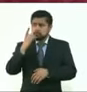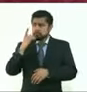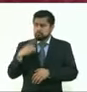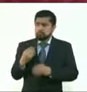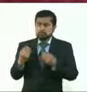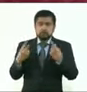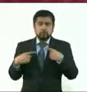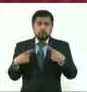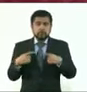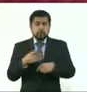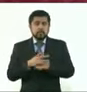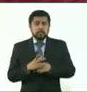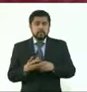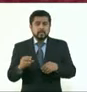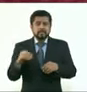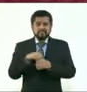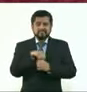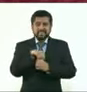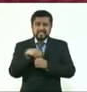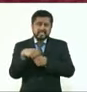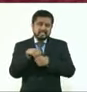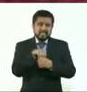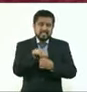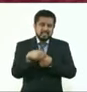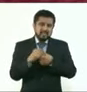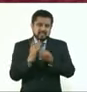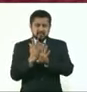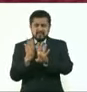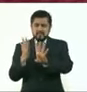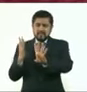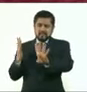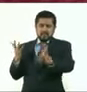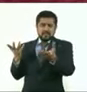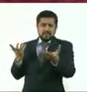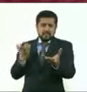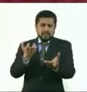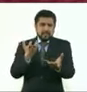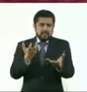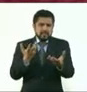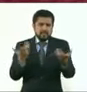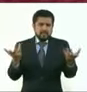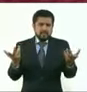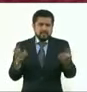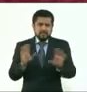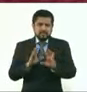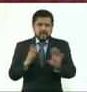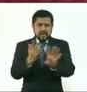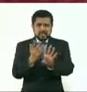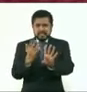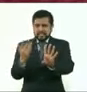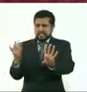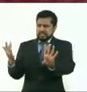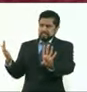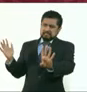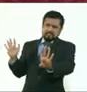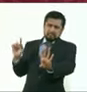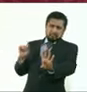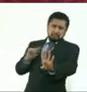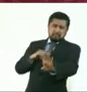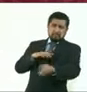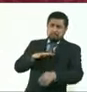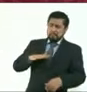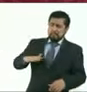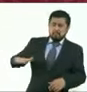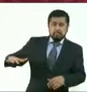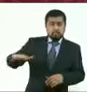desbordados los kioscos y los centros de salud con esas filas que rodean manzanas completas?